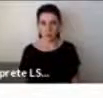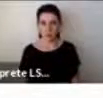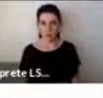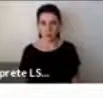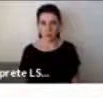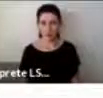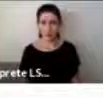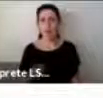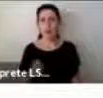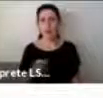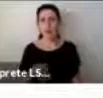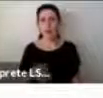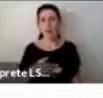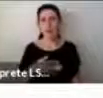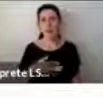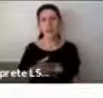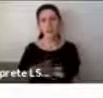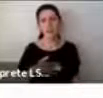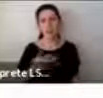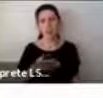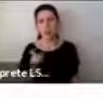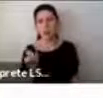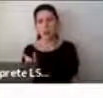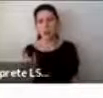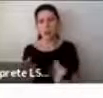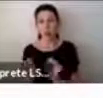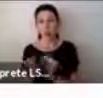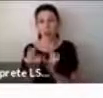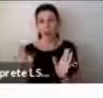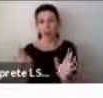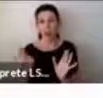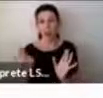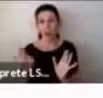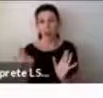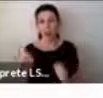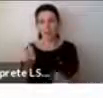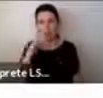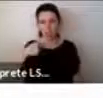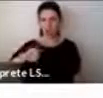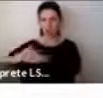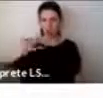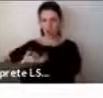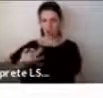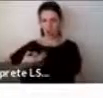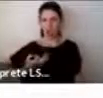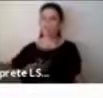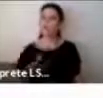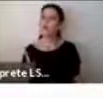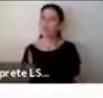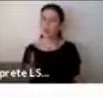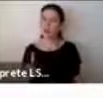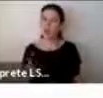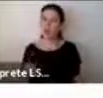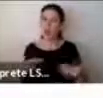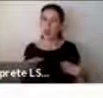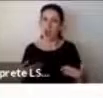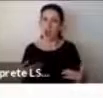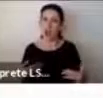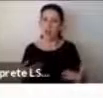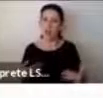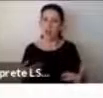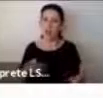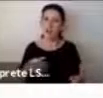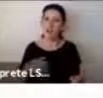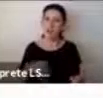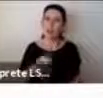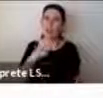conceptos no tiene que ver con tener o no la razón con respecto a algo. Hasta el día de hoy hay un tema de definición que todavía está en conversaciones y